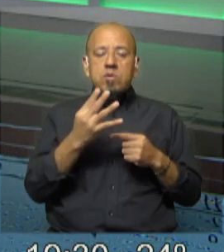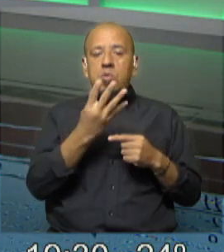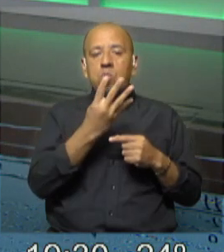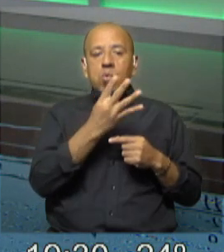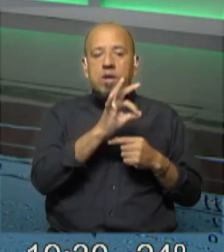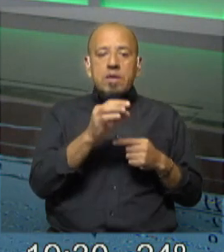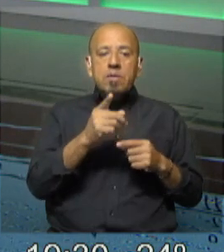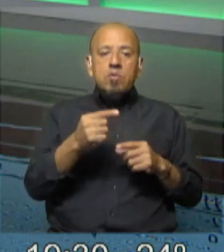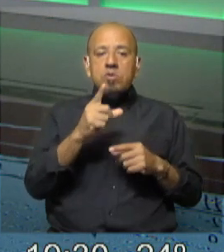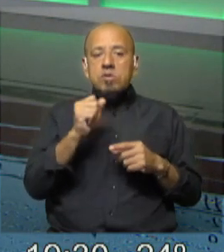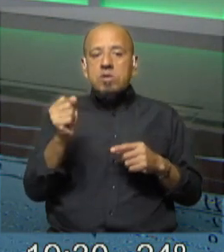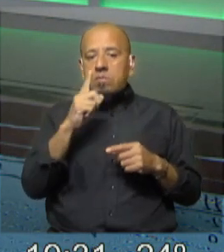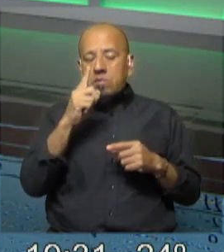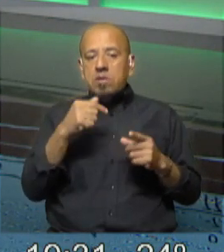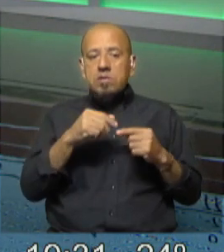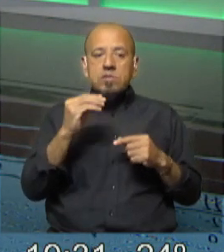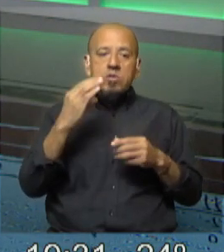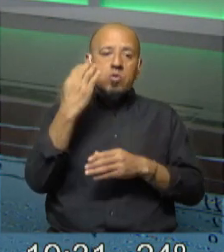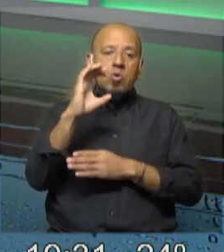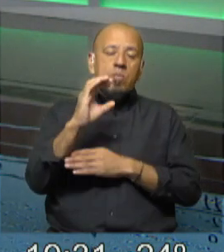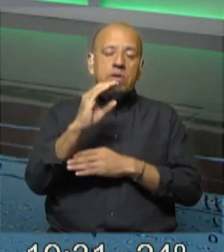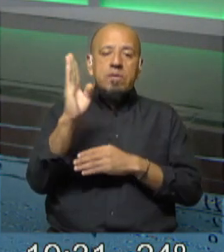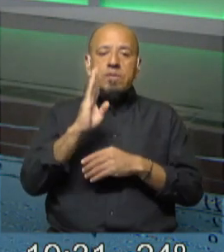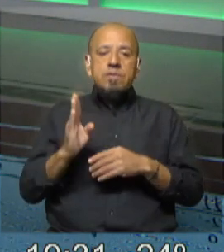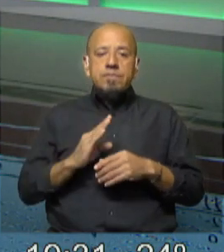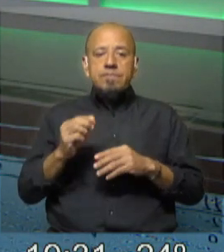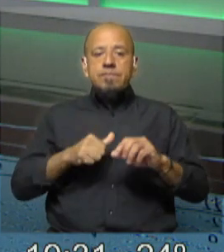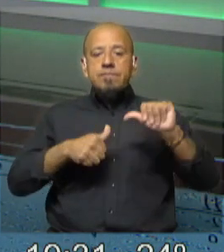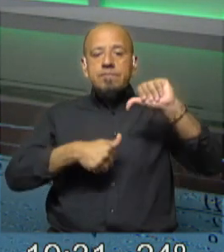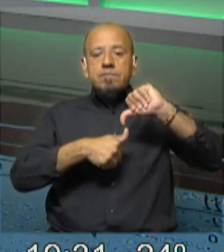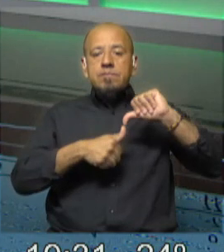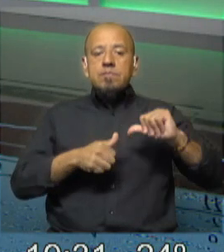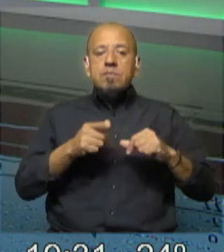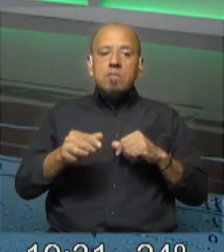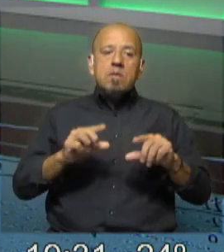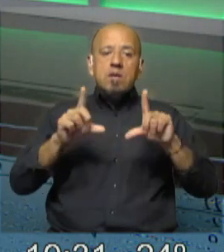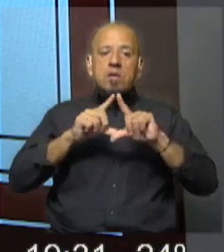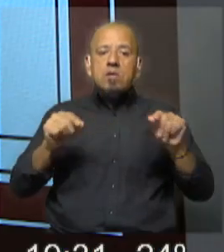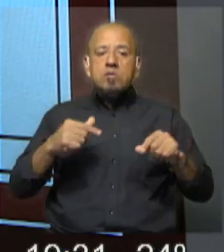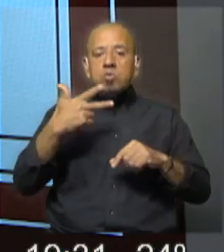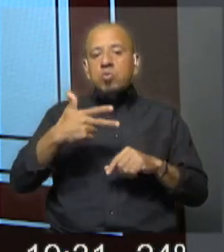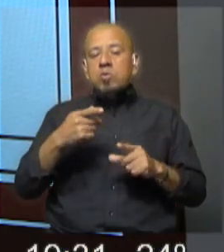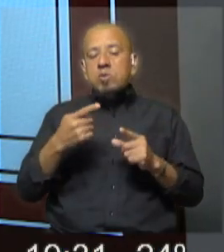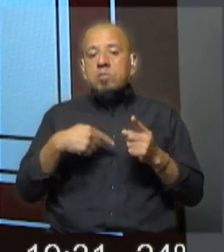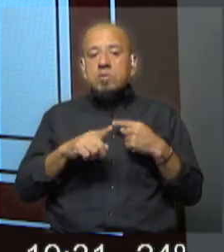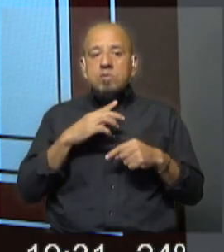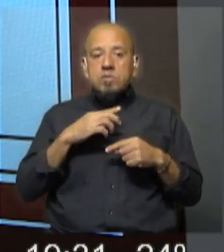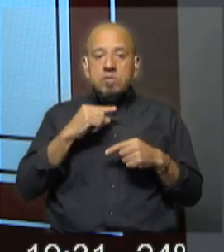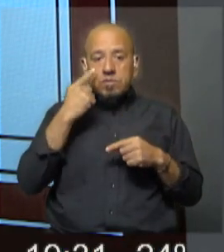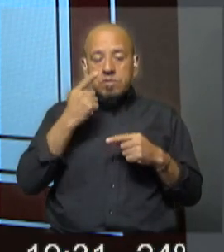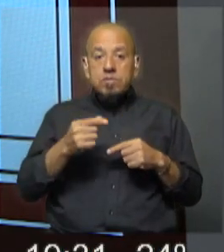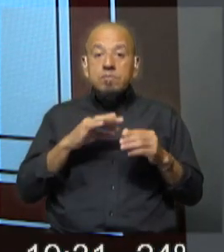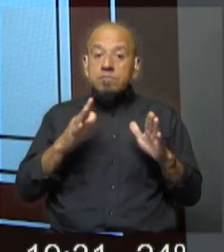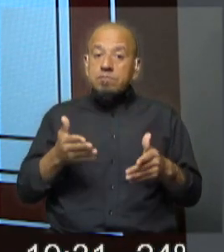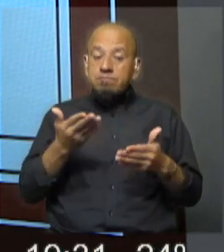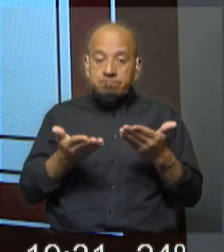habitantes. Países como Colombia, países como Brasil, más arriba en Centroamérica, países como El Salvador, como Honduras. Pero seguimos viendo que es una tendencia